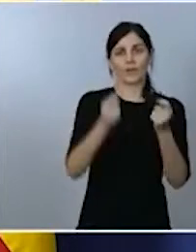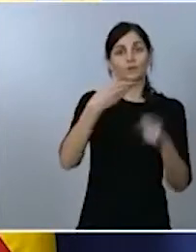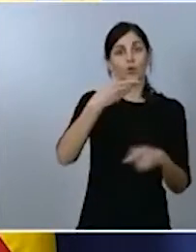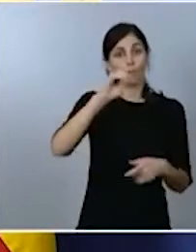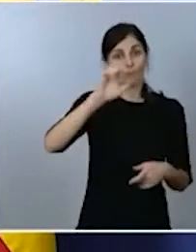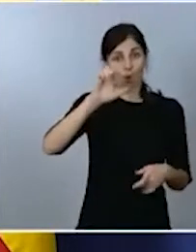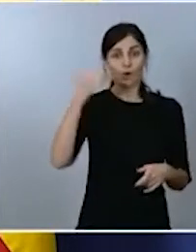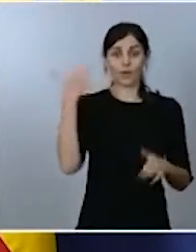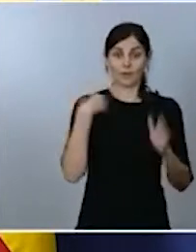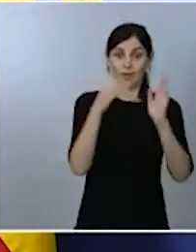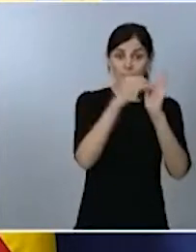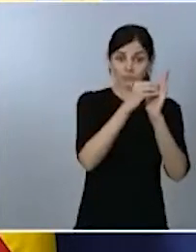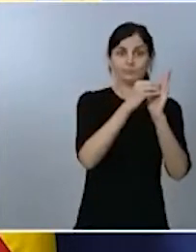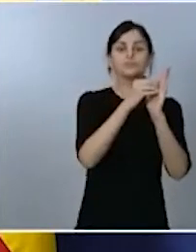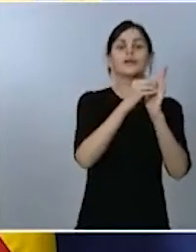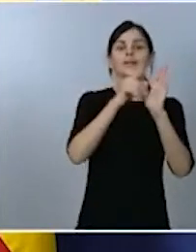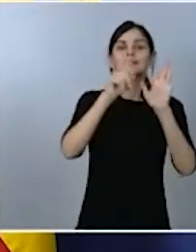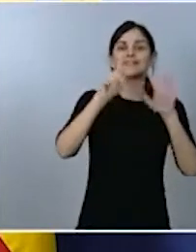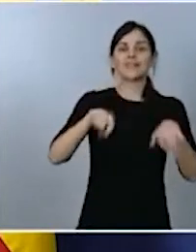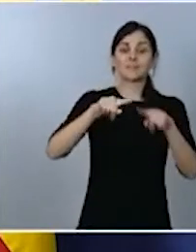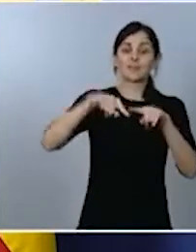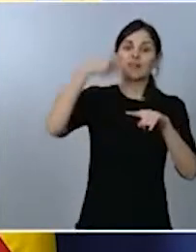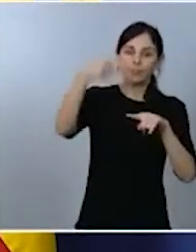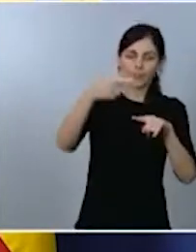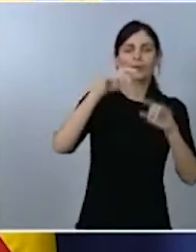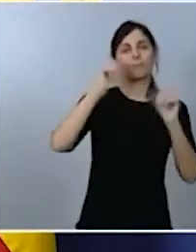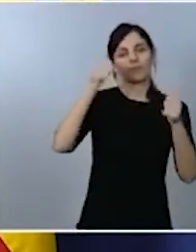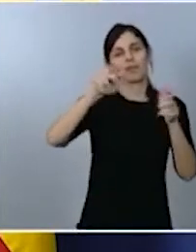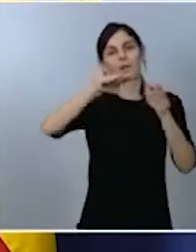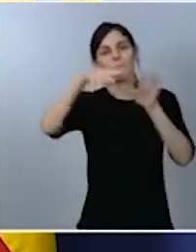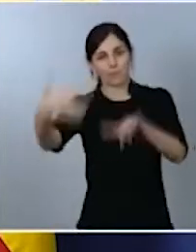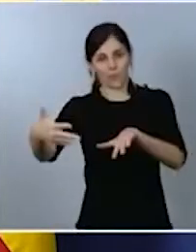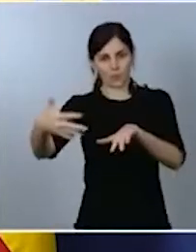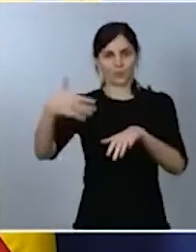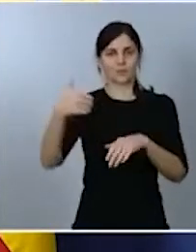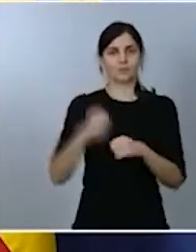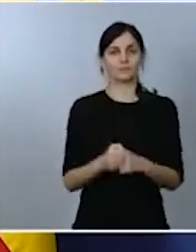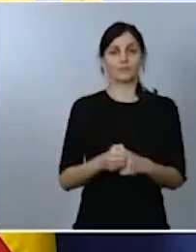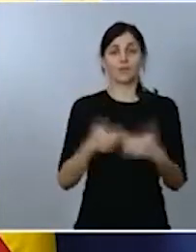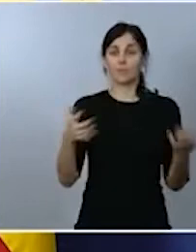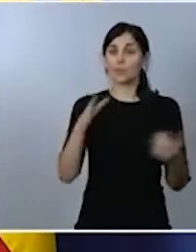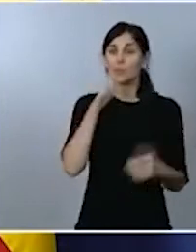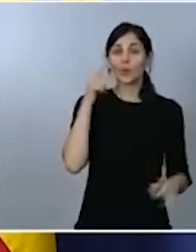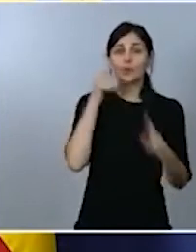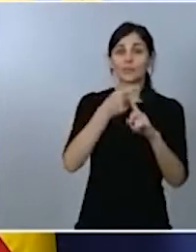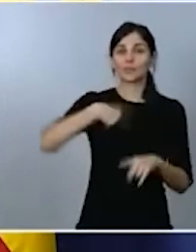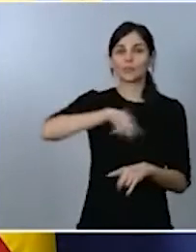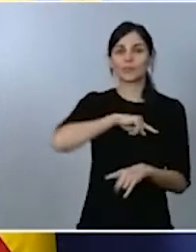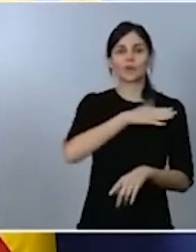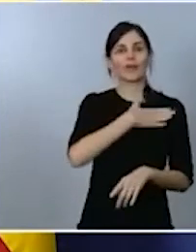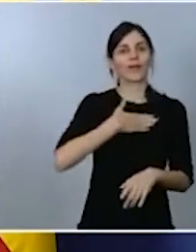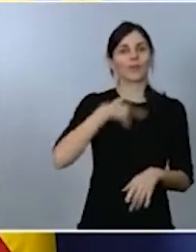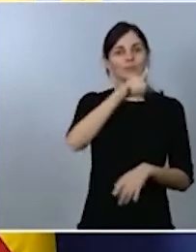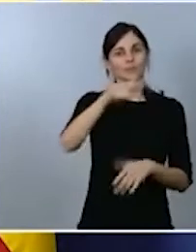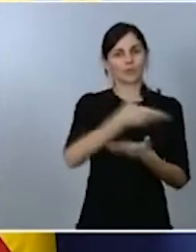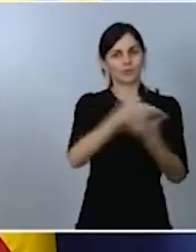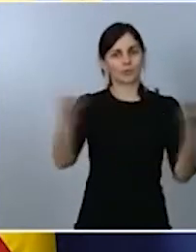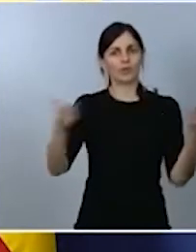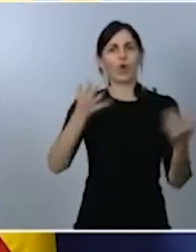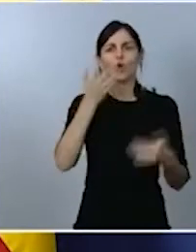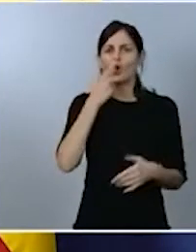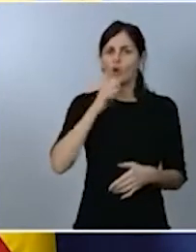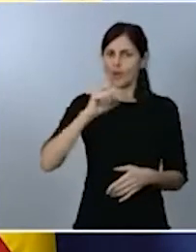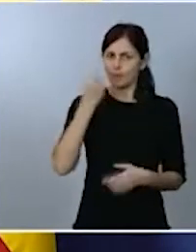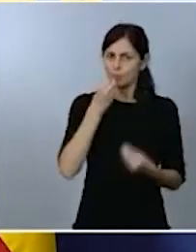con un objetivo claro y evidente. Permitir que los ciudadanos los conozcan de forma adecuada y para que igualmente las administraciones